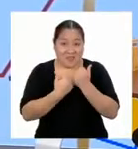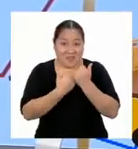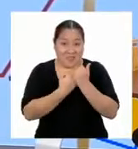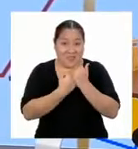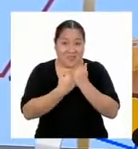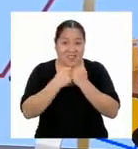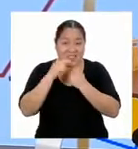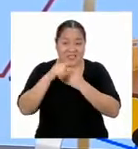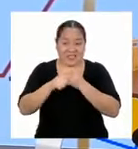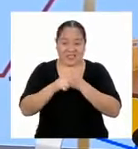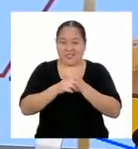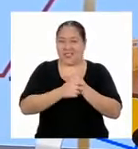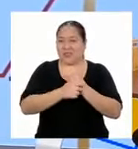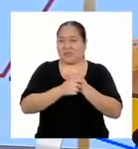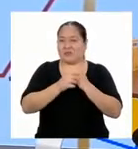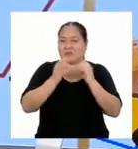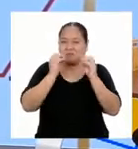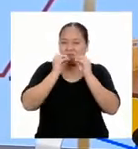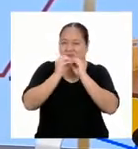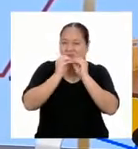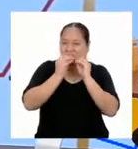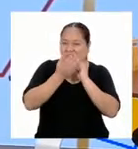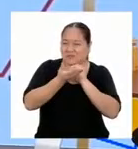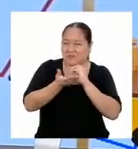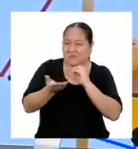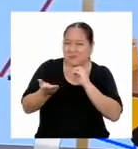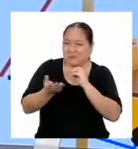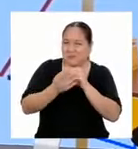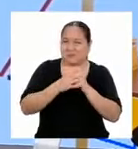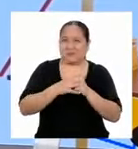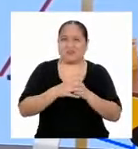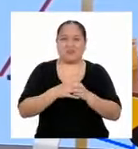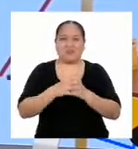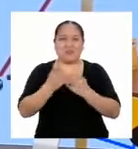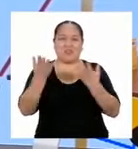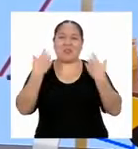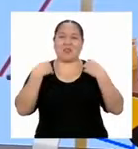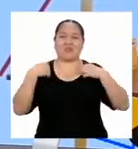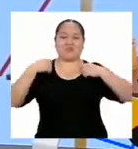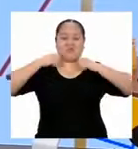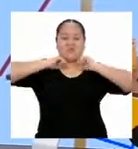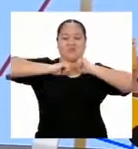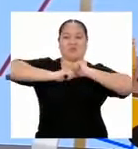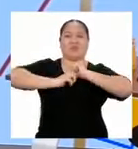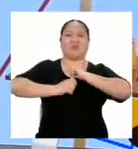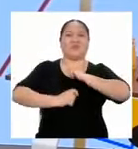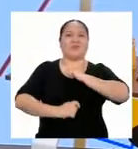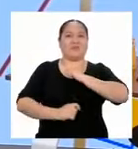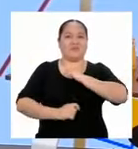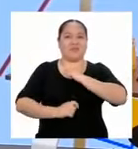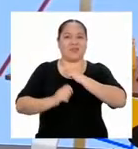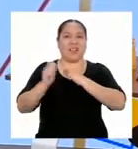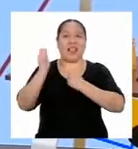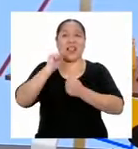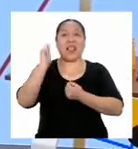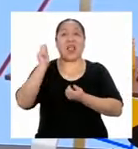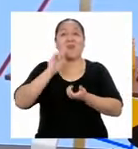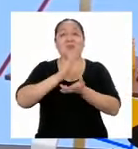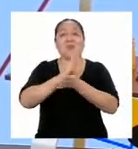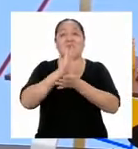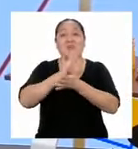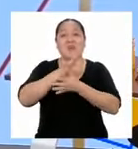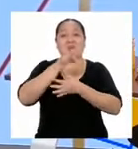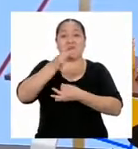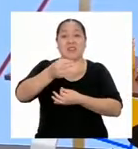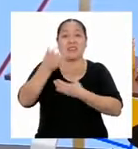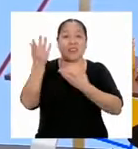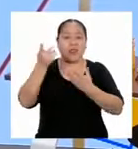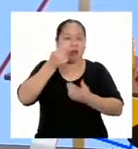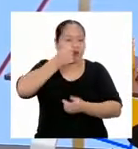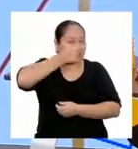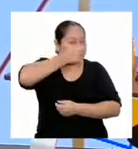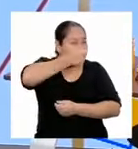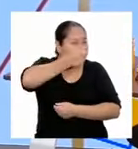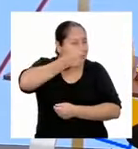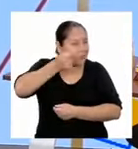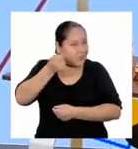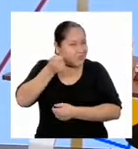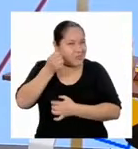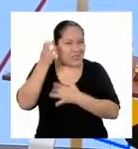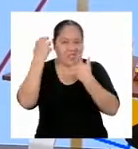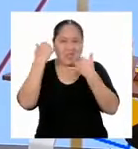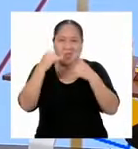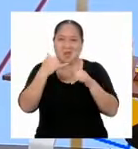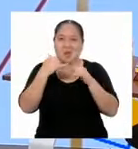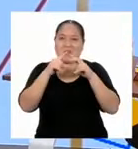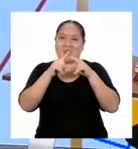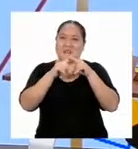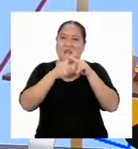misterio de detectives conmigo? ¡Vamos! Póngase sus trajes, saquen lápiz y papel y traigan sus lupas. ¡Que el juego está a